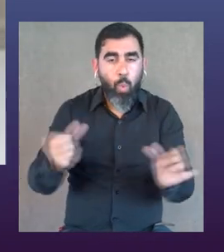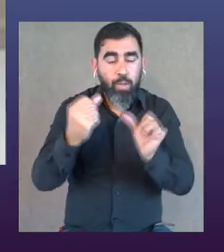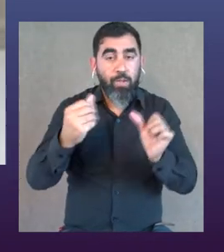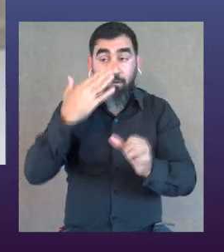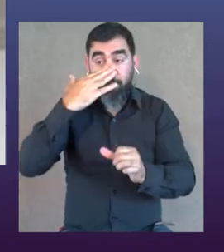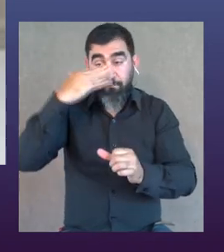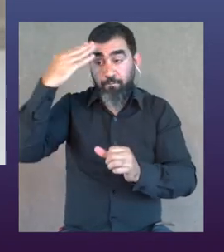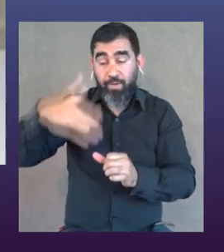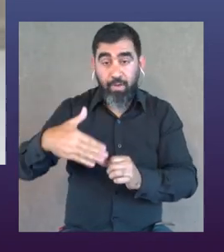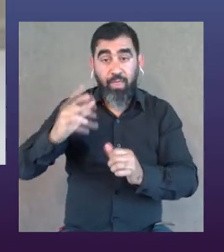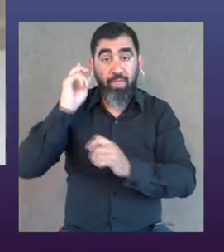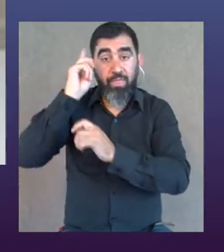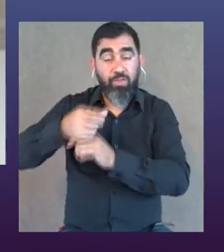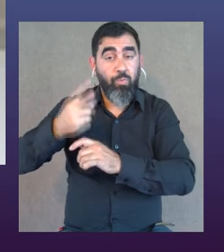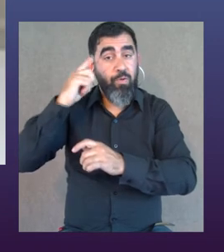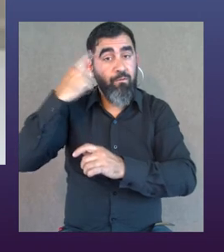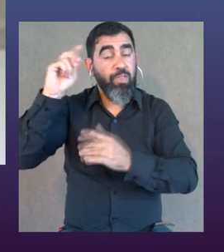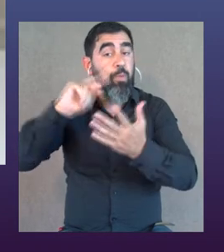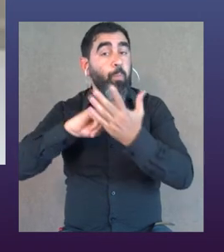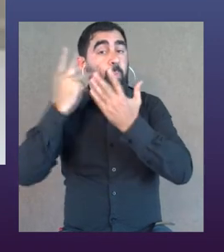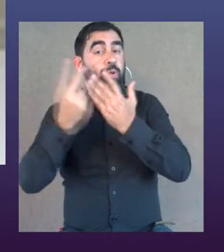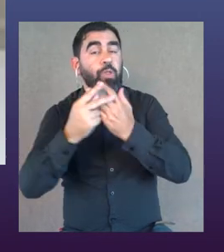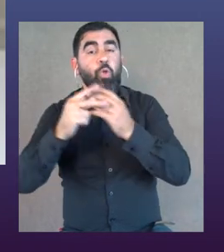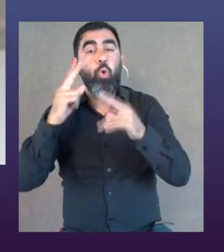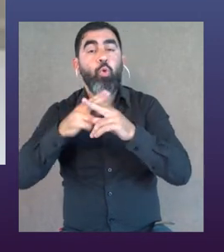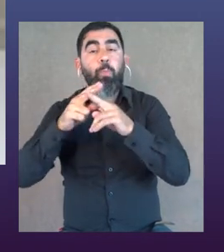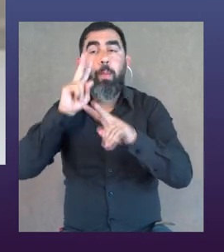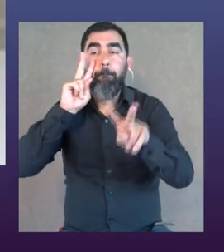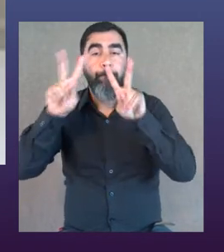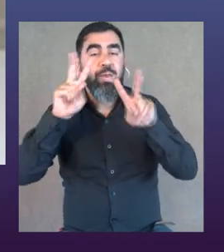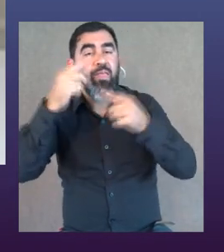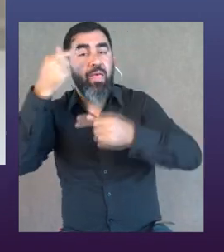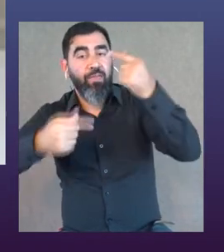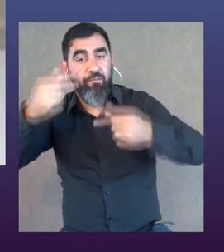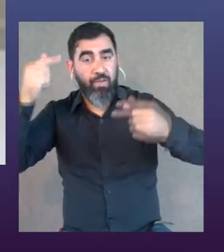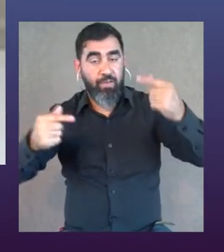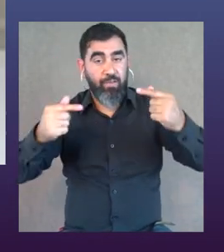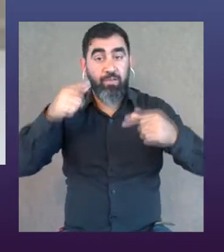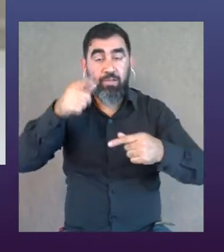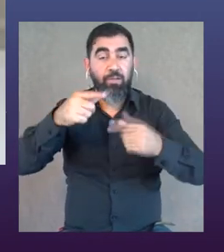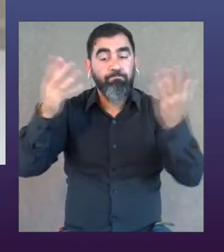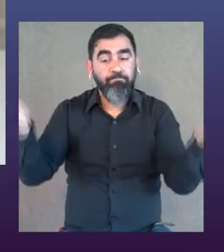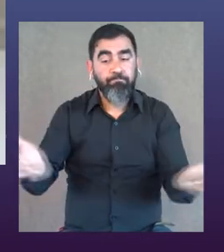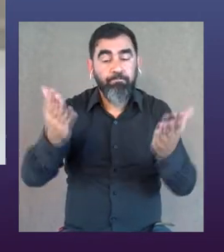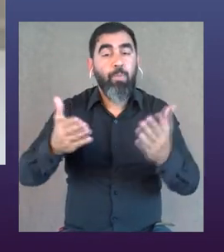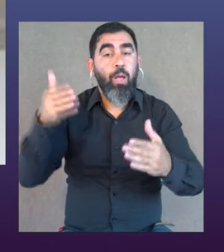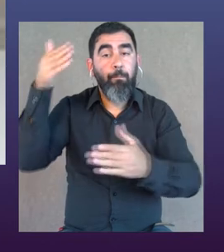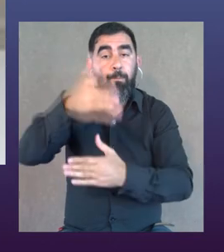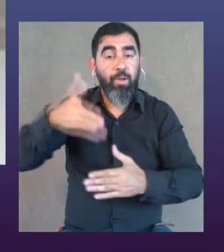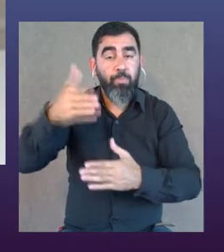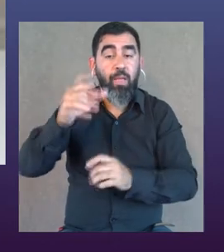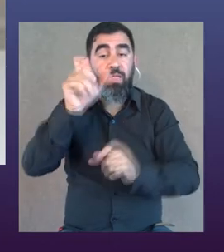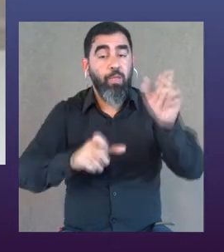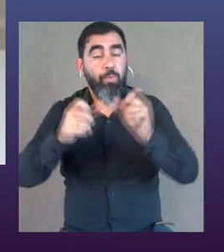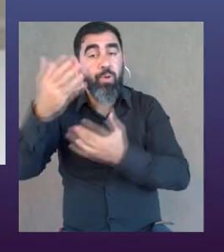a cómo plantearlo y finalmente decidimos crear el proyecto Una Mirada Diferente, que es un proyecto de, pues, bueno, para impulsar la